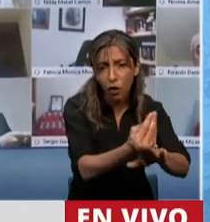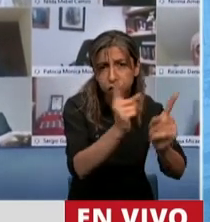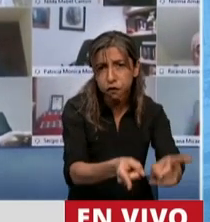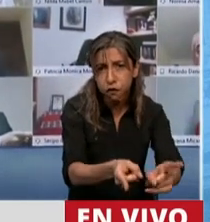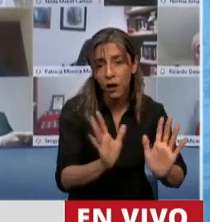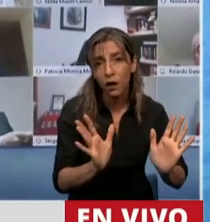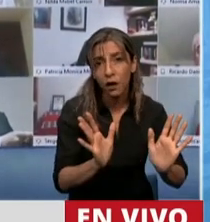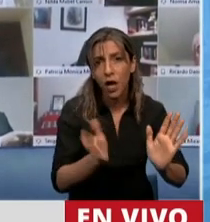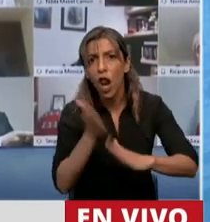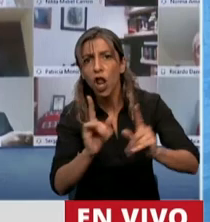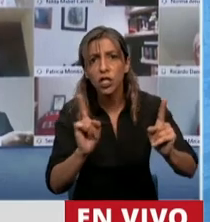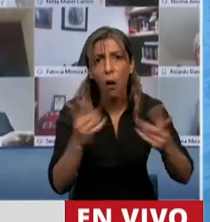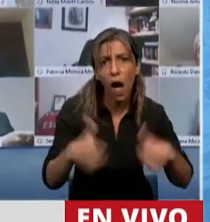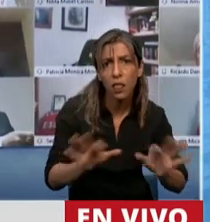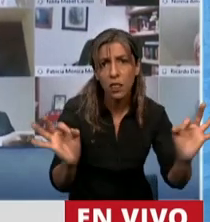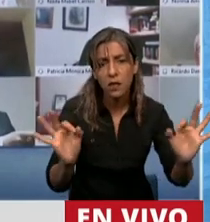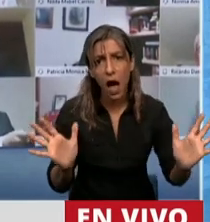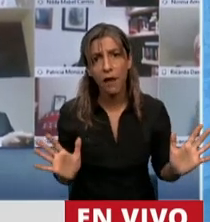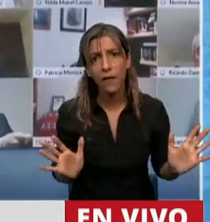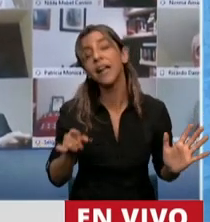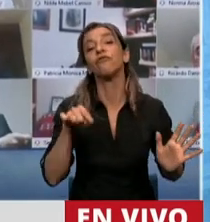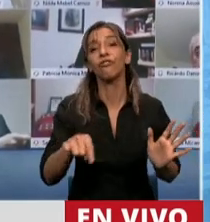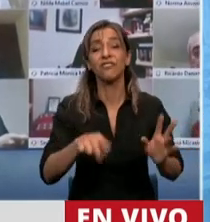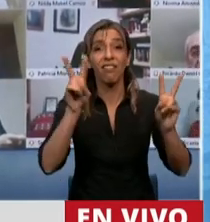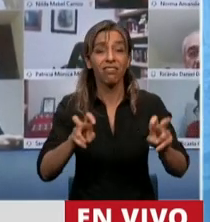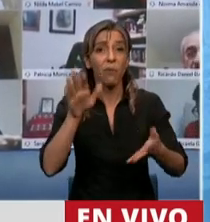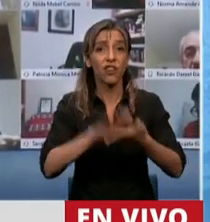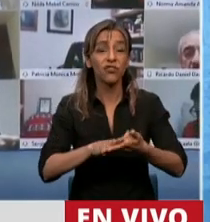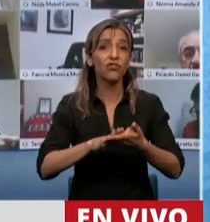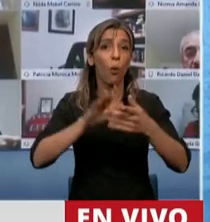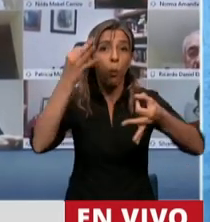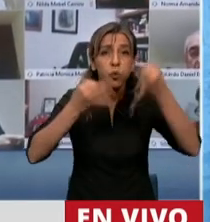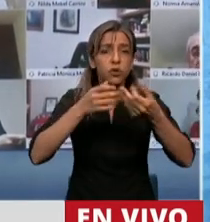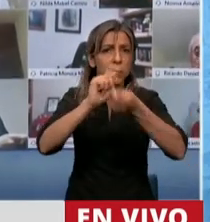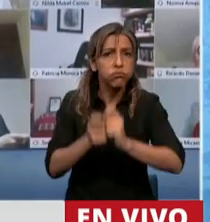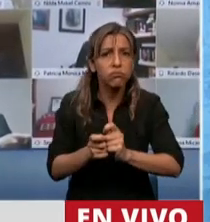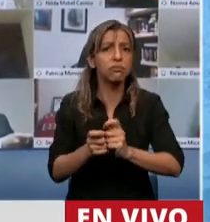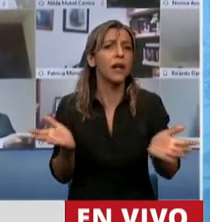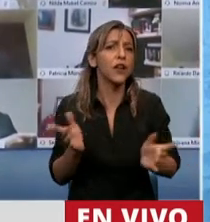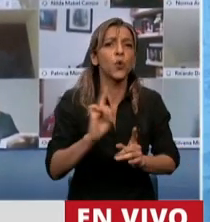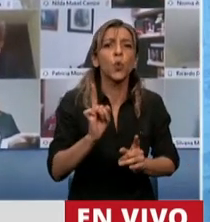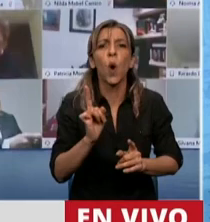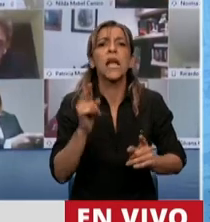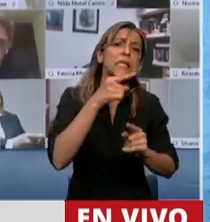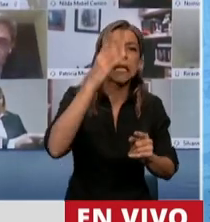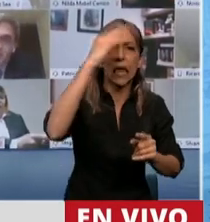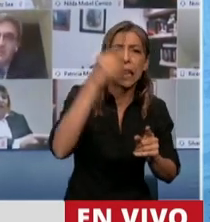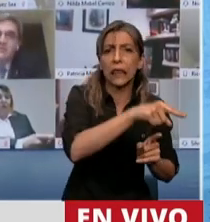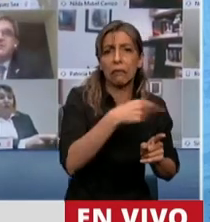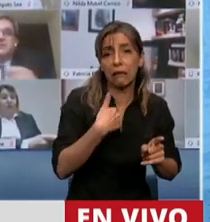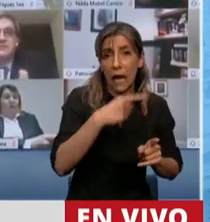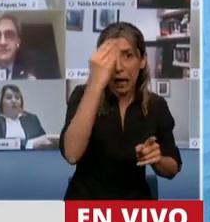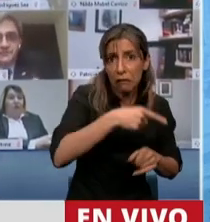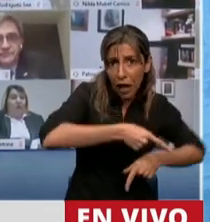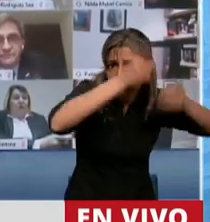el problema de la reforma judicial en materia de impunidad no lo tiene Cristina que se quedó en este país